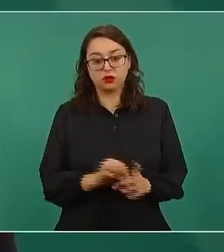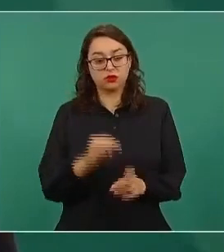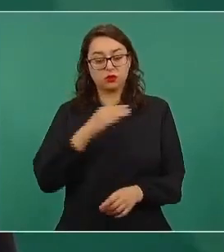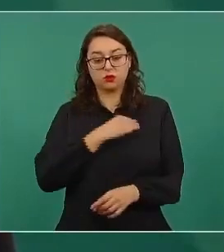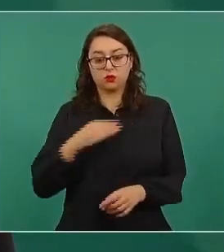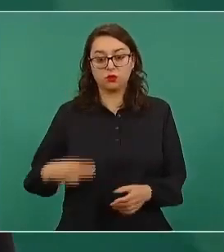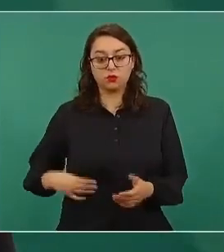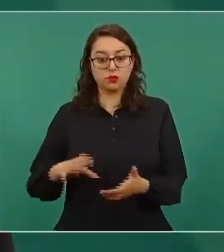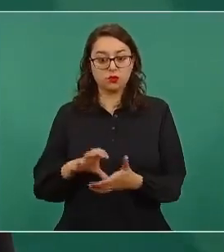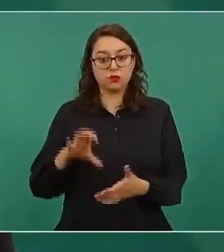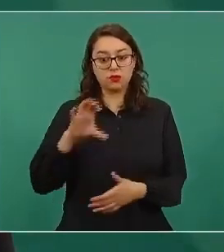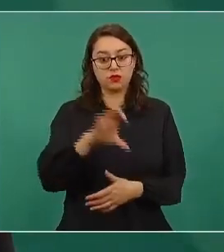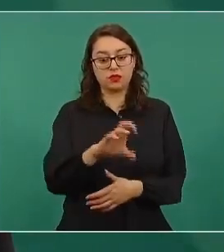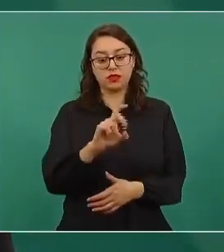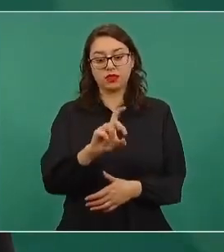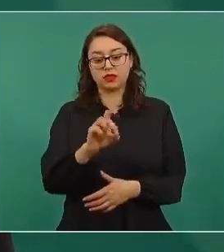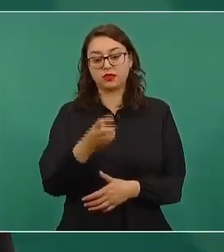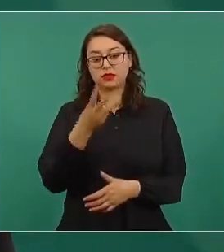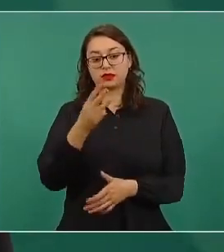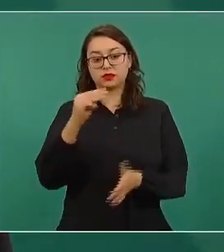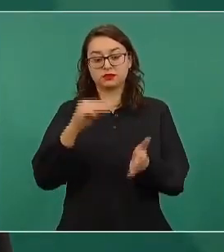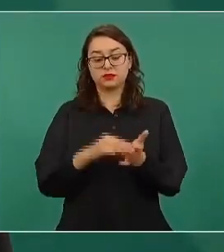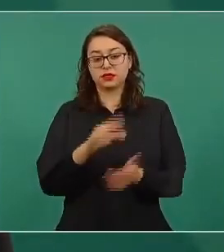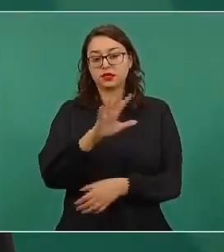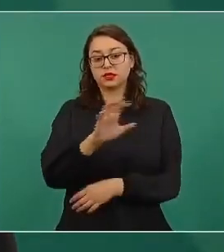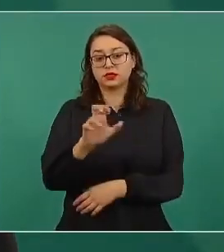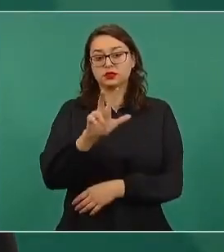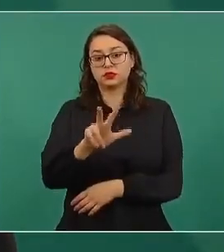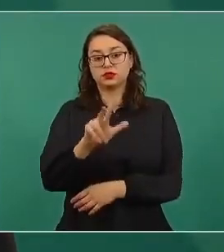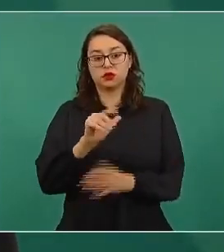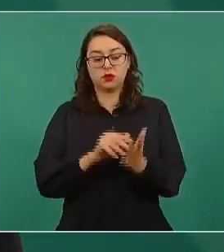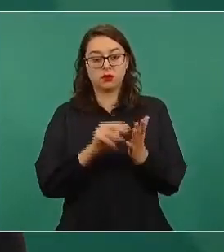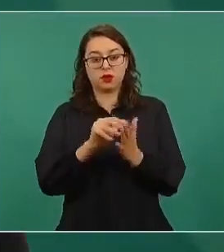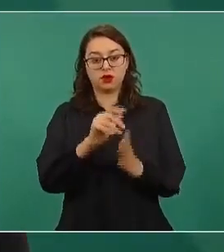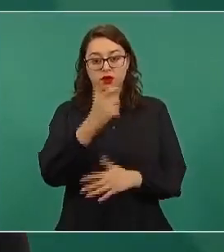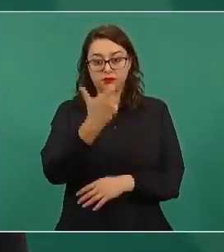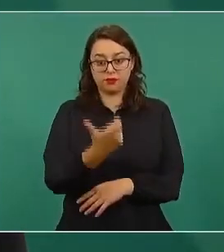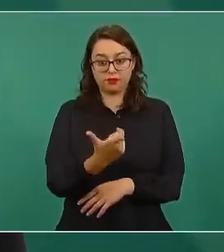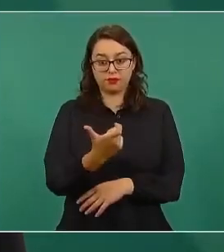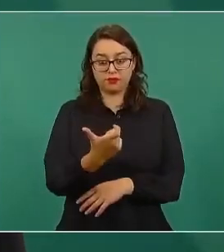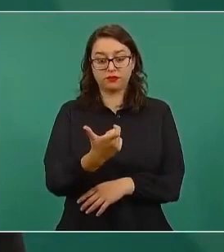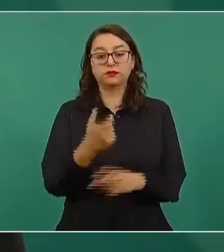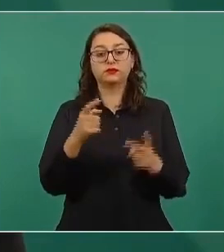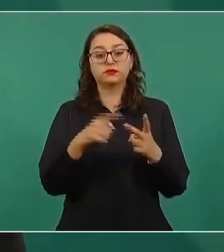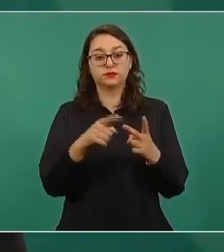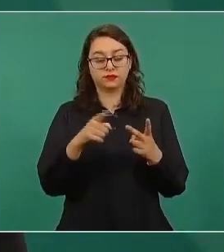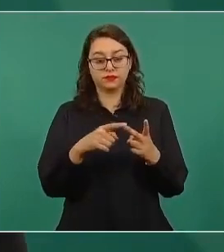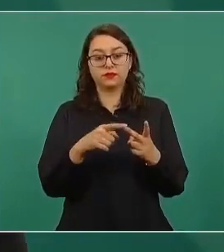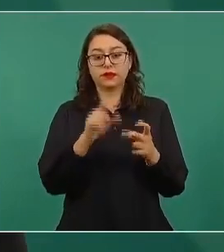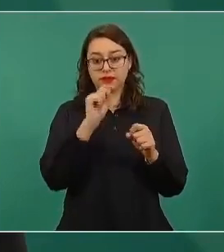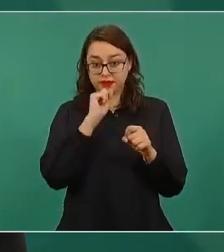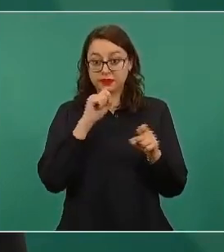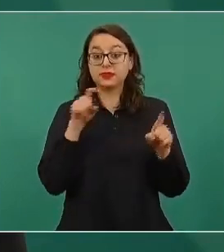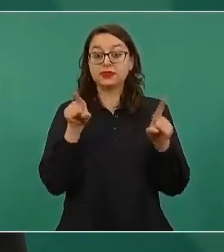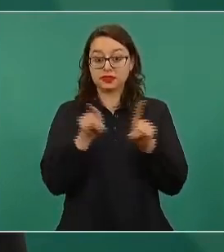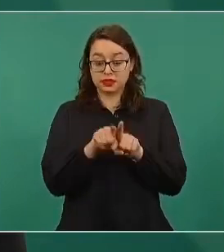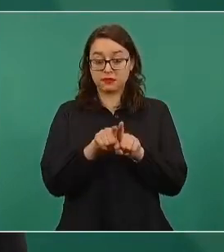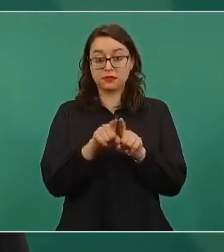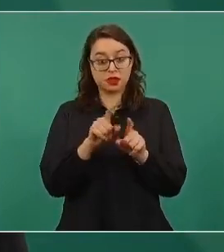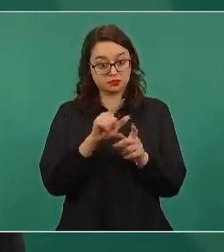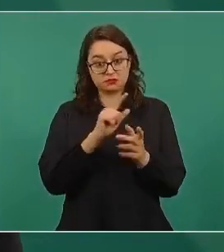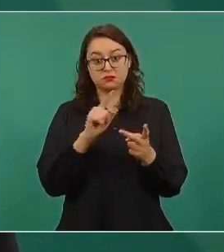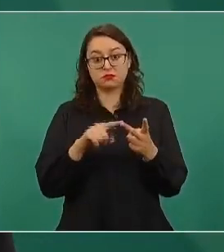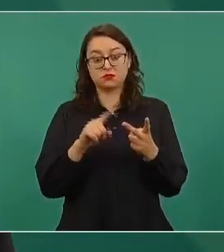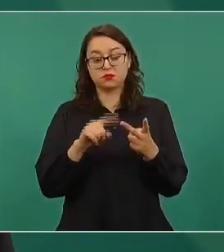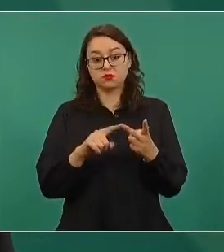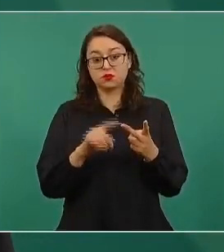asciende a treinta y tres mil quinientos dieciocho millones de pesos, lo que representa, de igual manera establecido en la ley de coordinación fiscal,